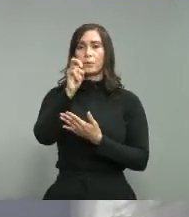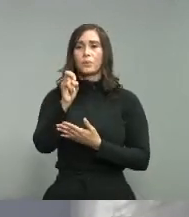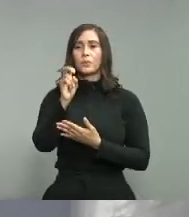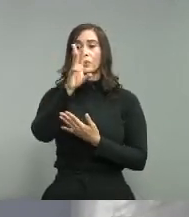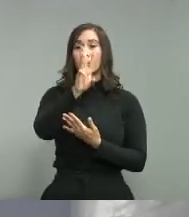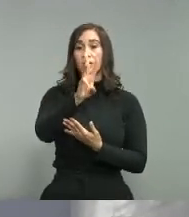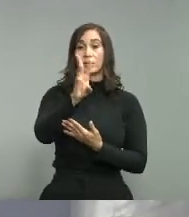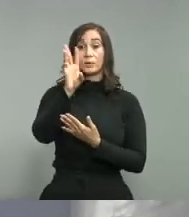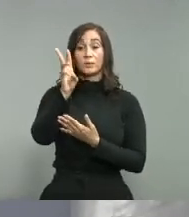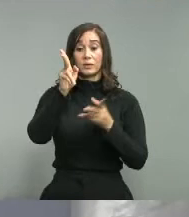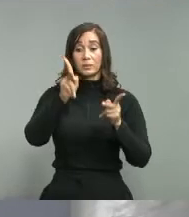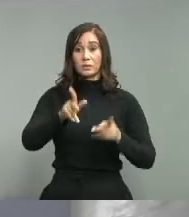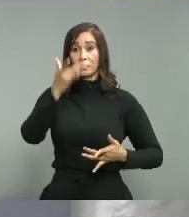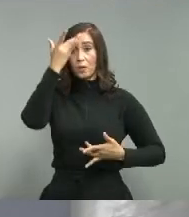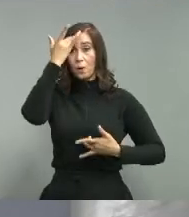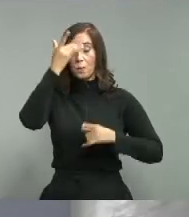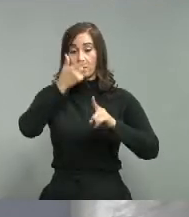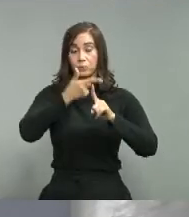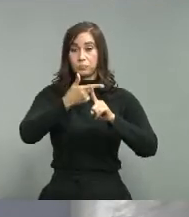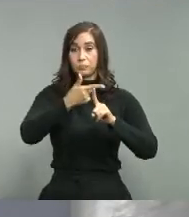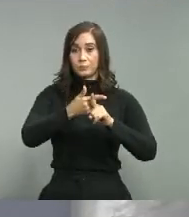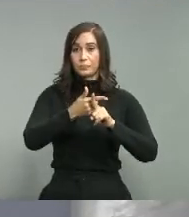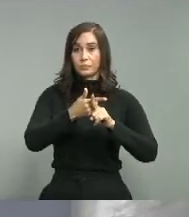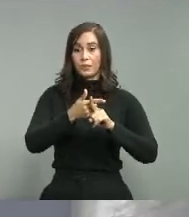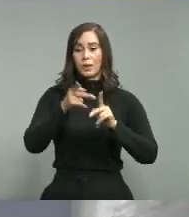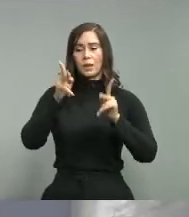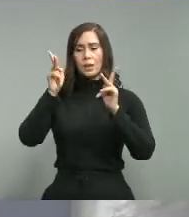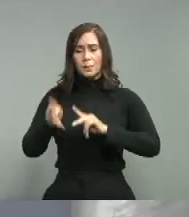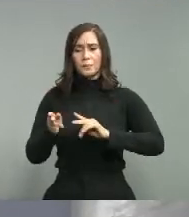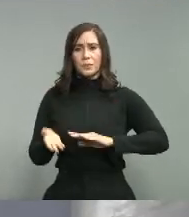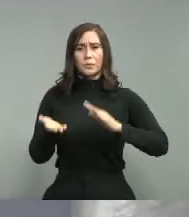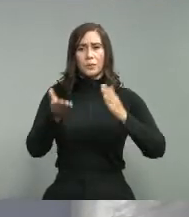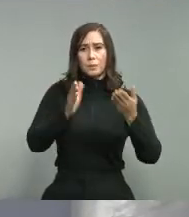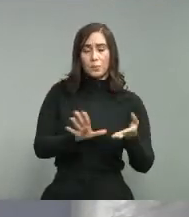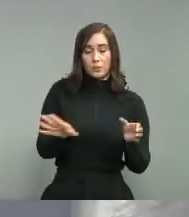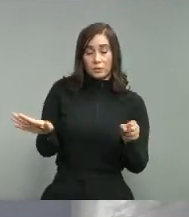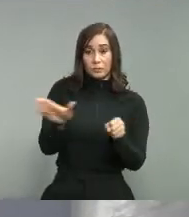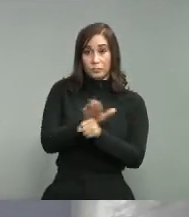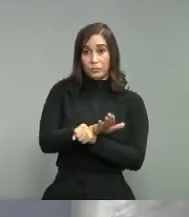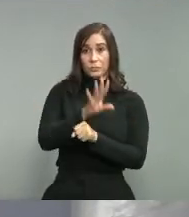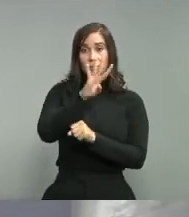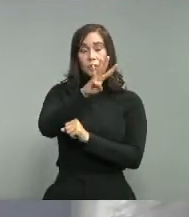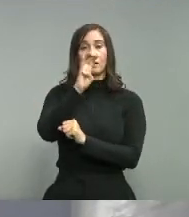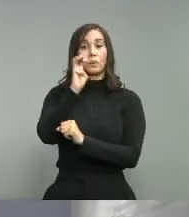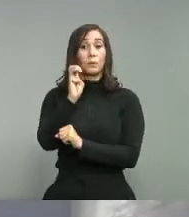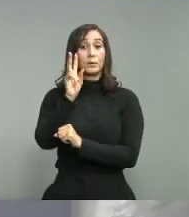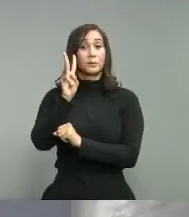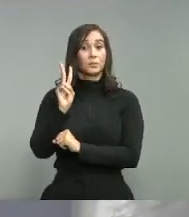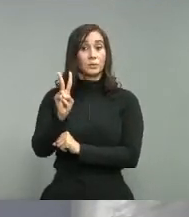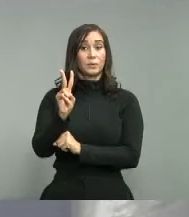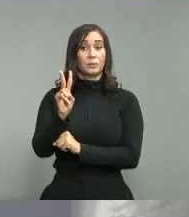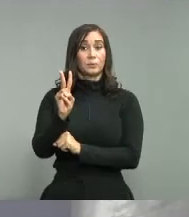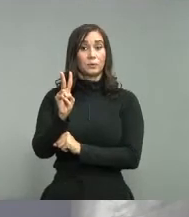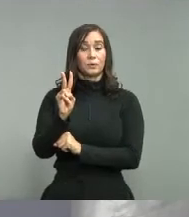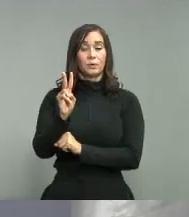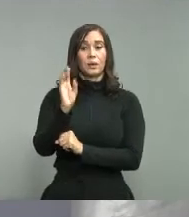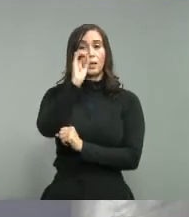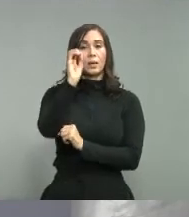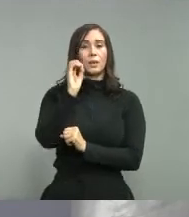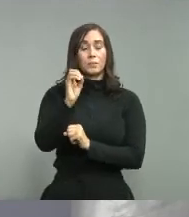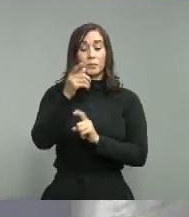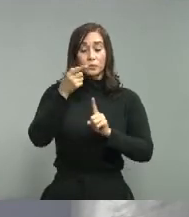266 El número de fallecidos total 402 La tasa de